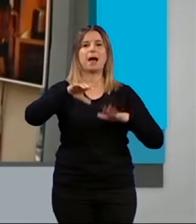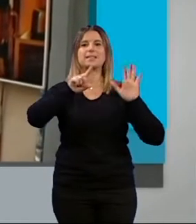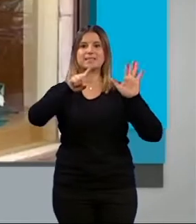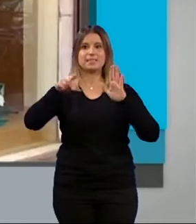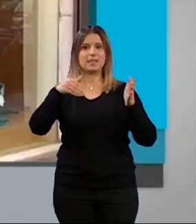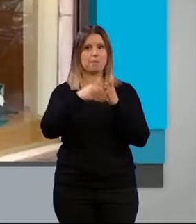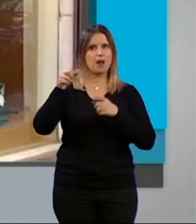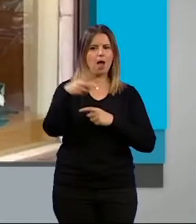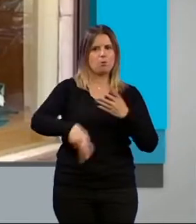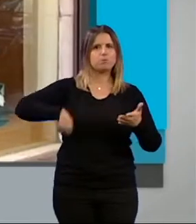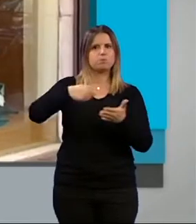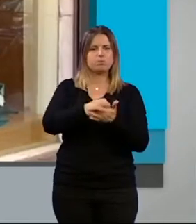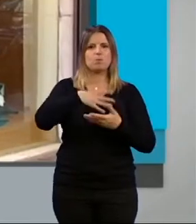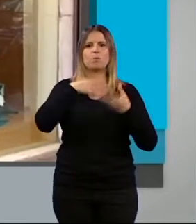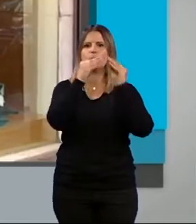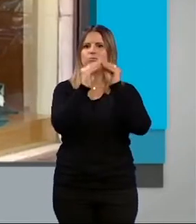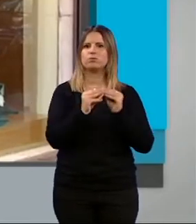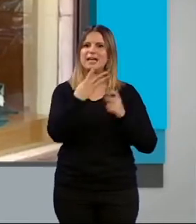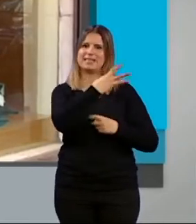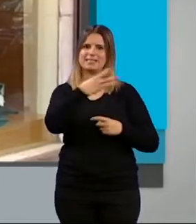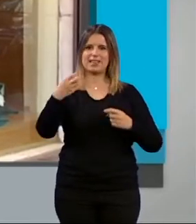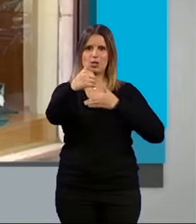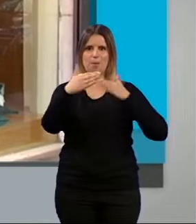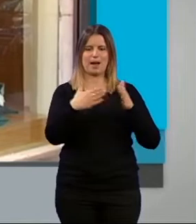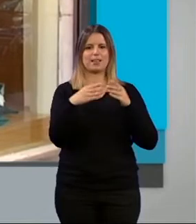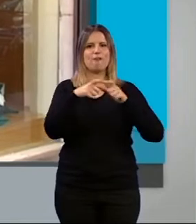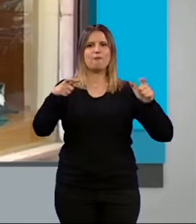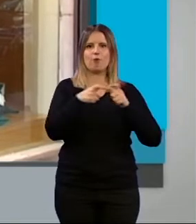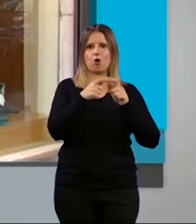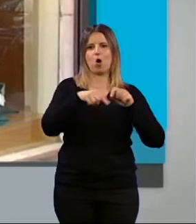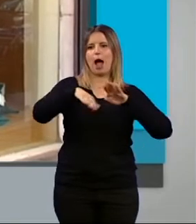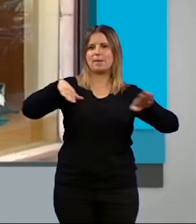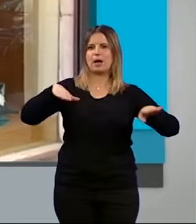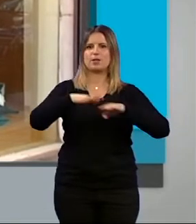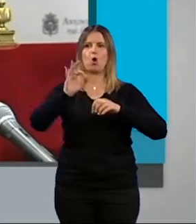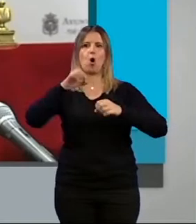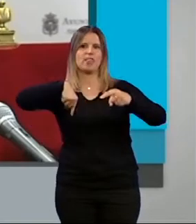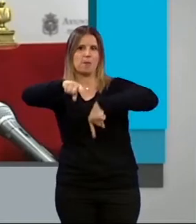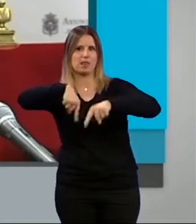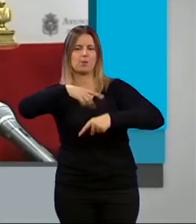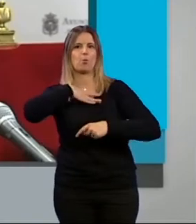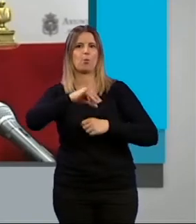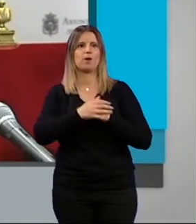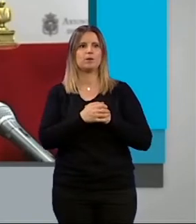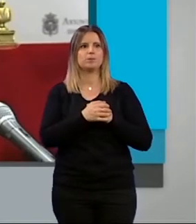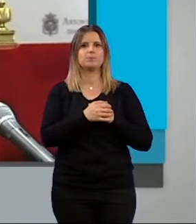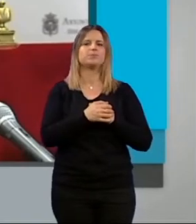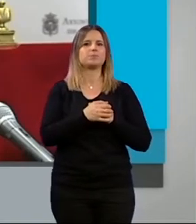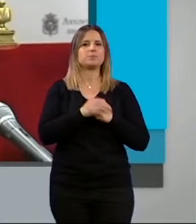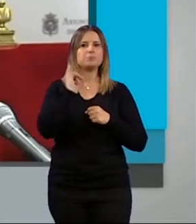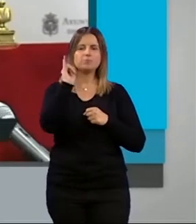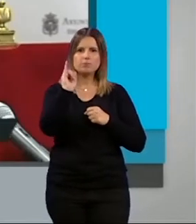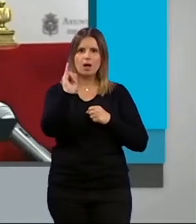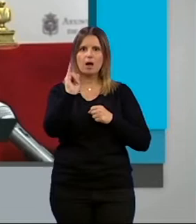euros que han permitido confeccionar 300 paquetes con bonos de aparcamiento y desplazamiento de todas las modalidades. Recoger el sobre donde disponen